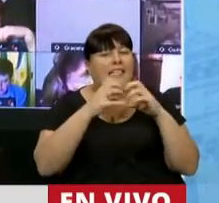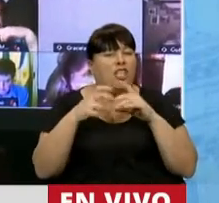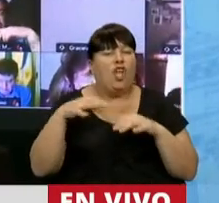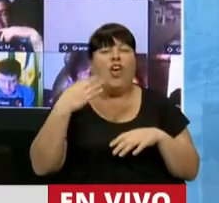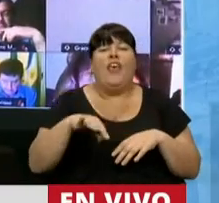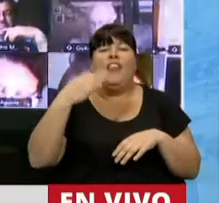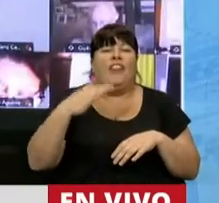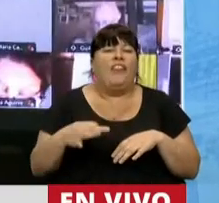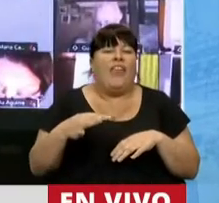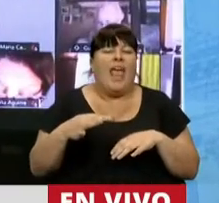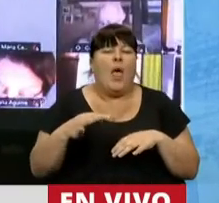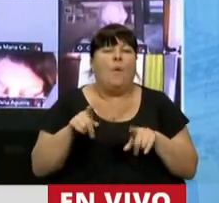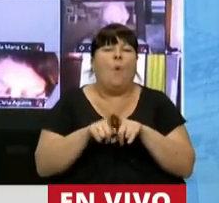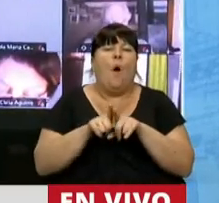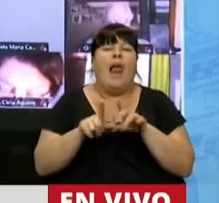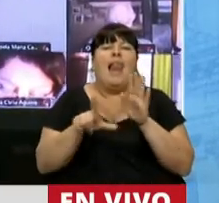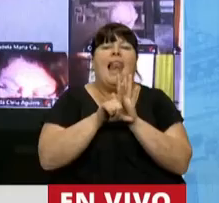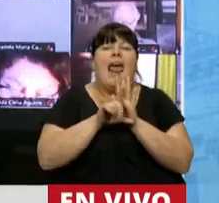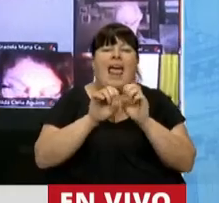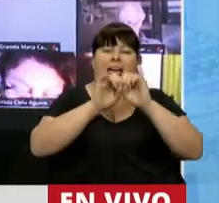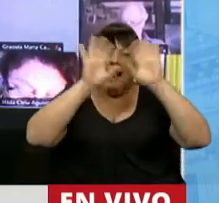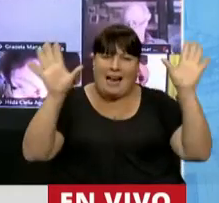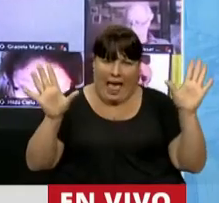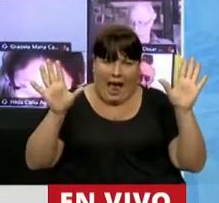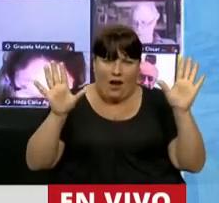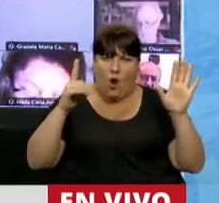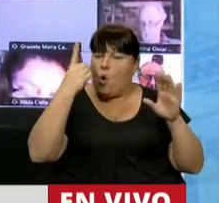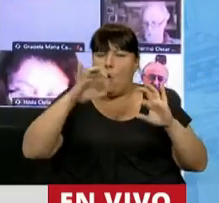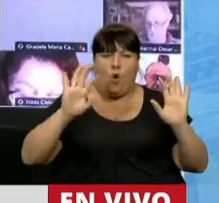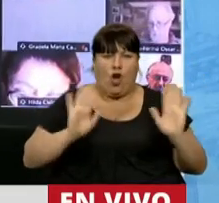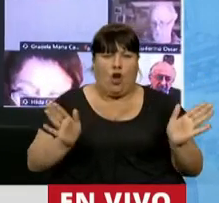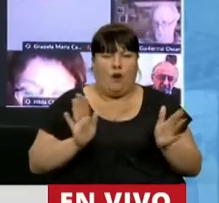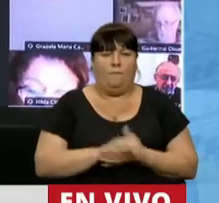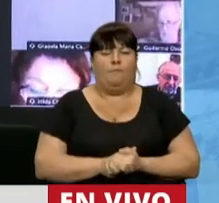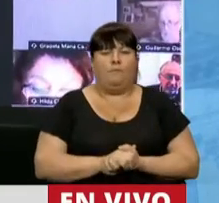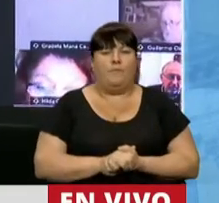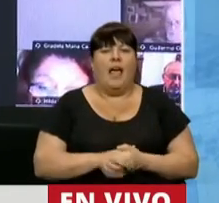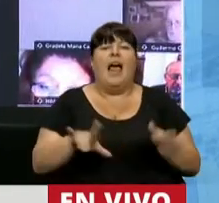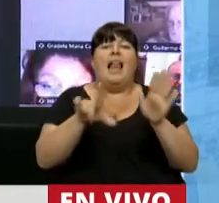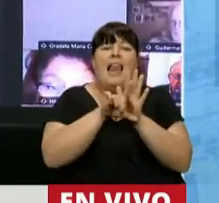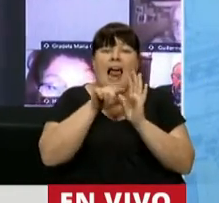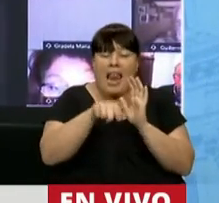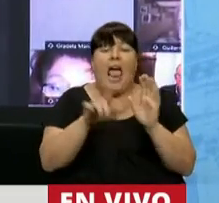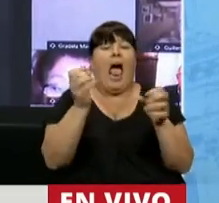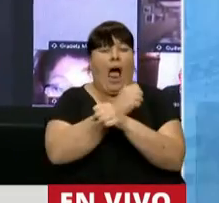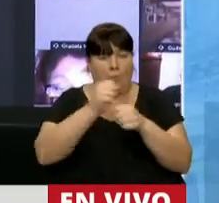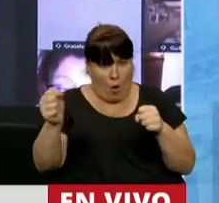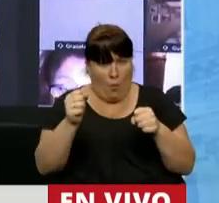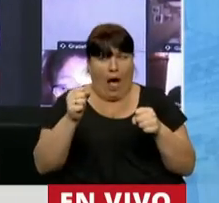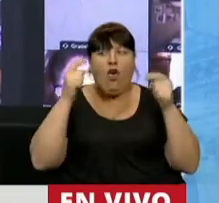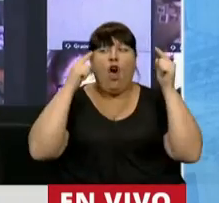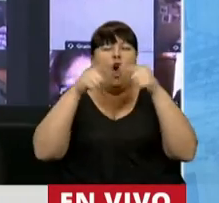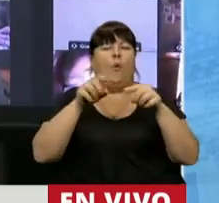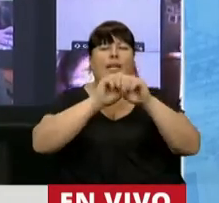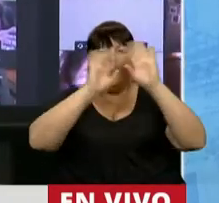cenirse un marco normativo claro y unívoco. La norma en cuestión fue aprobada con un